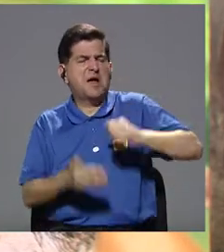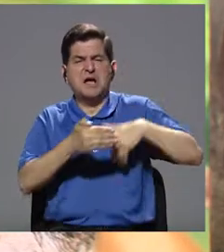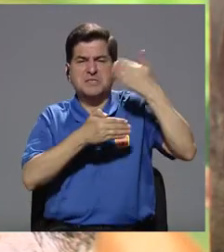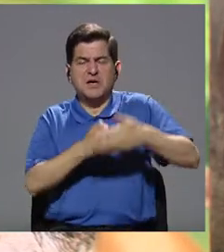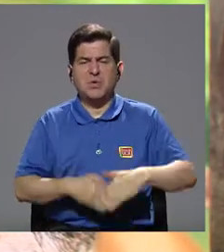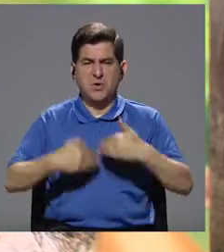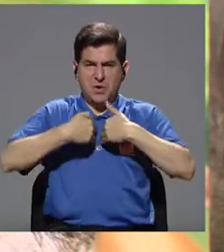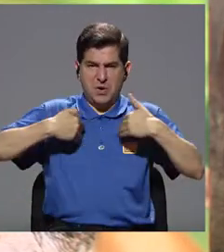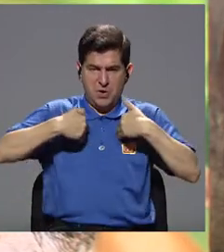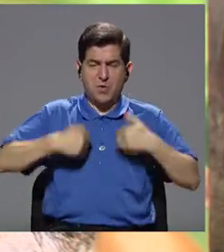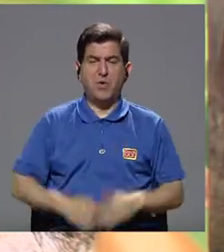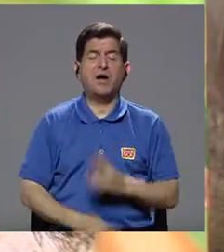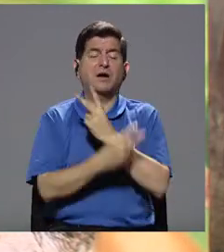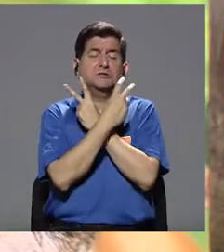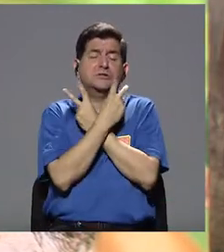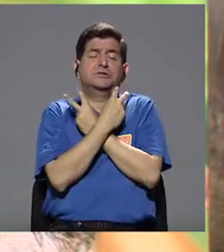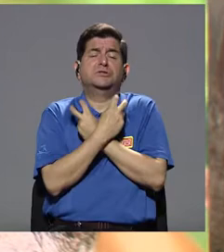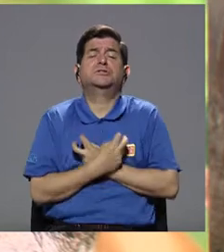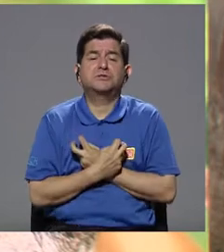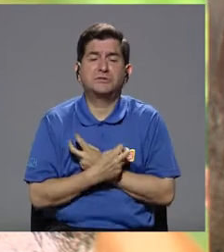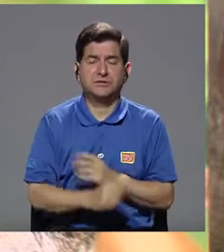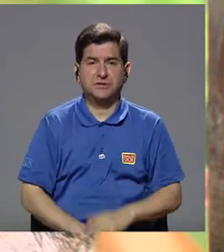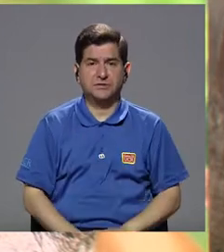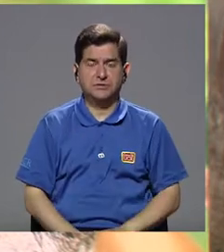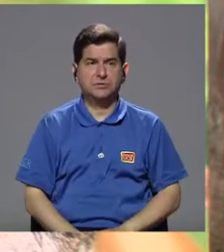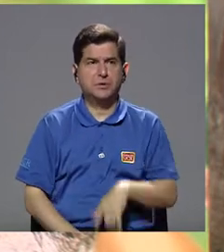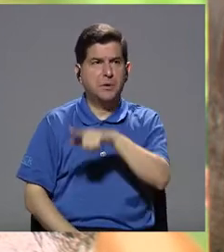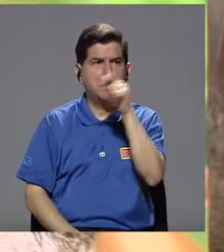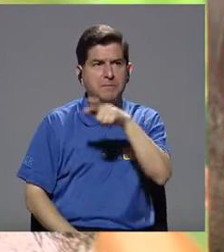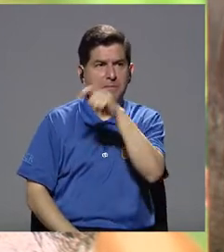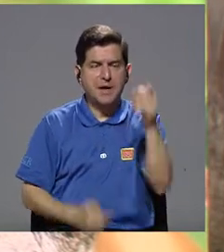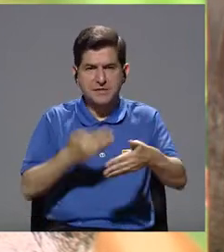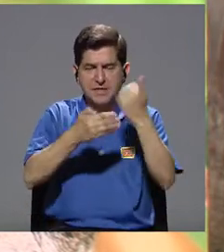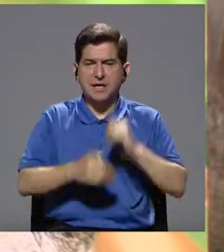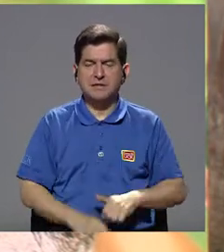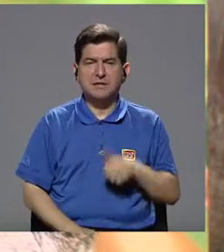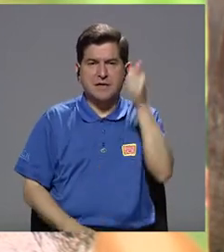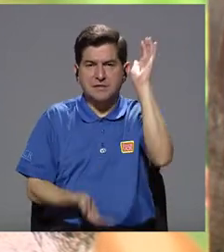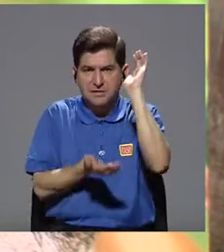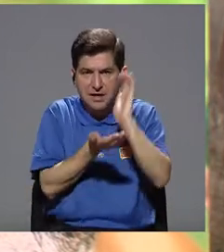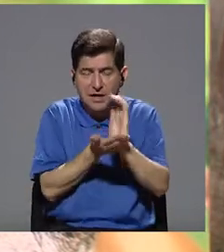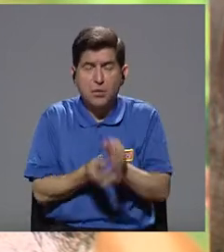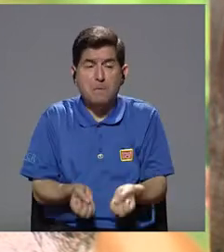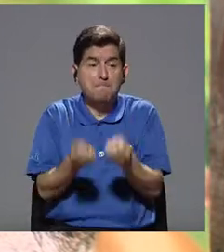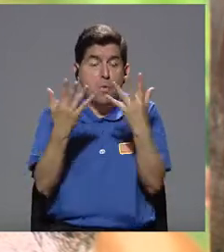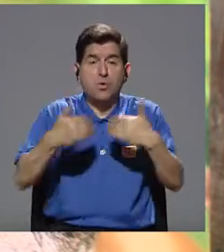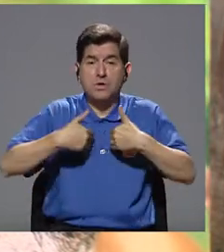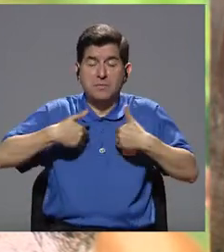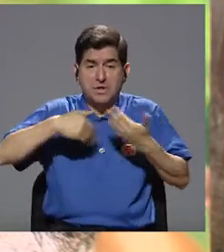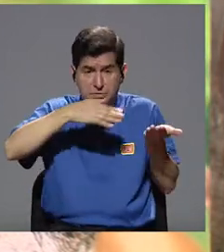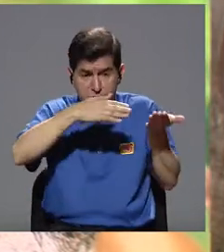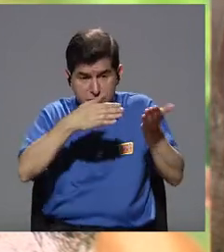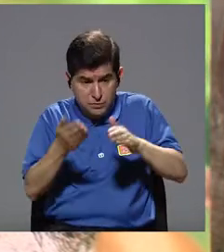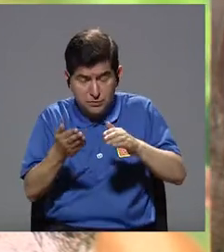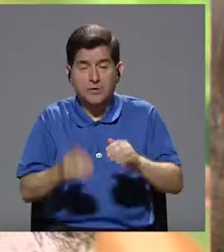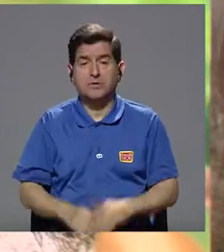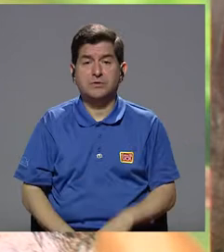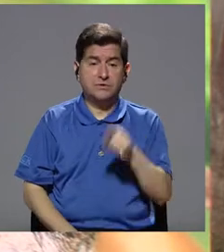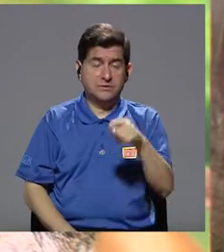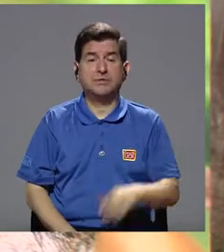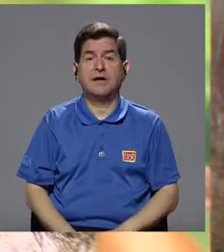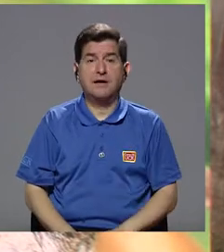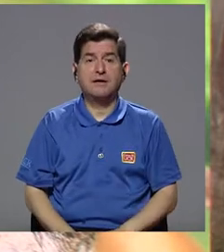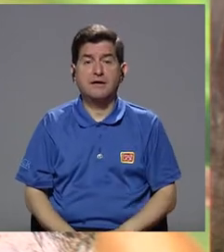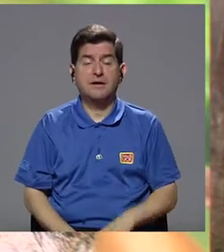animales. El tema de las intoxicaciones, de hecho, hace un par de meses en Alajuelita una intoxicación masiva de animales, de animales de compañía,